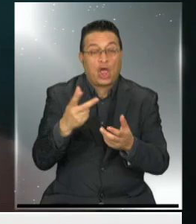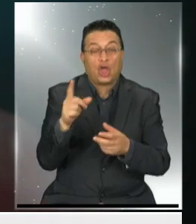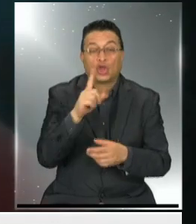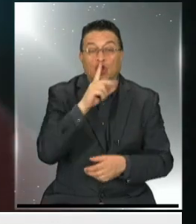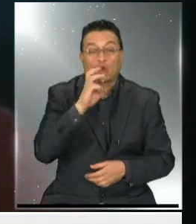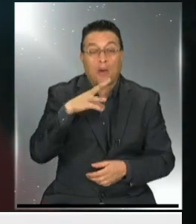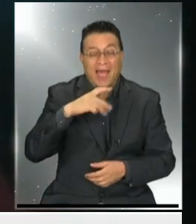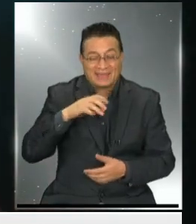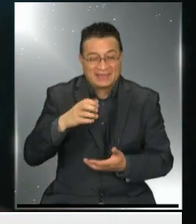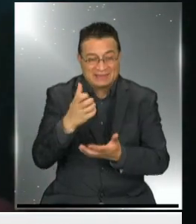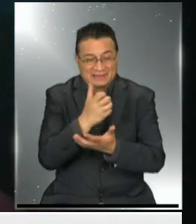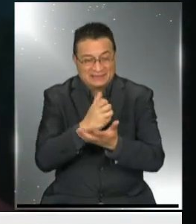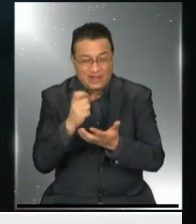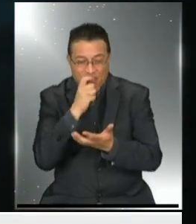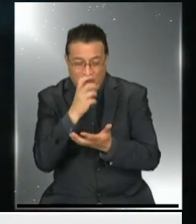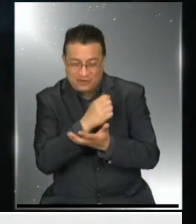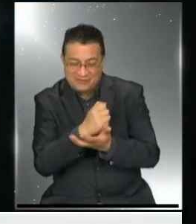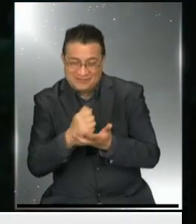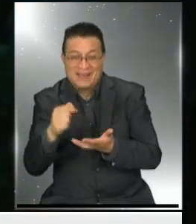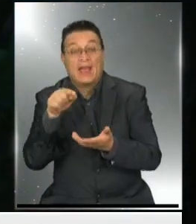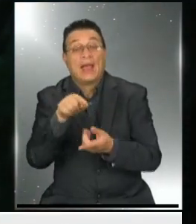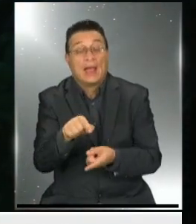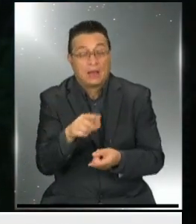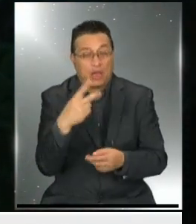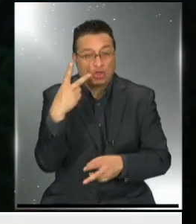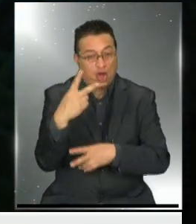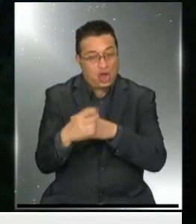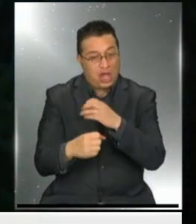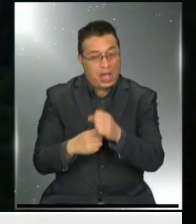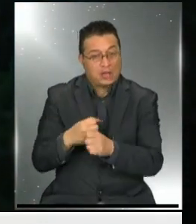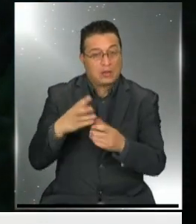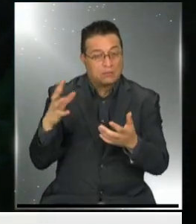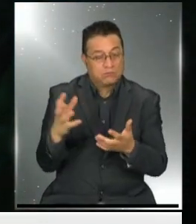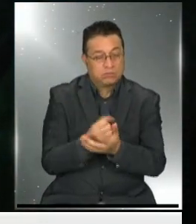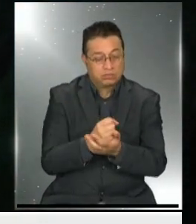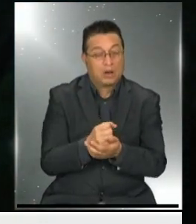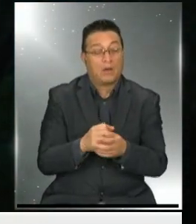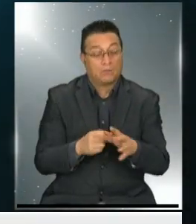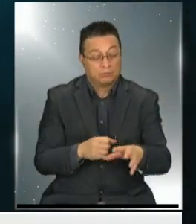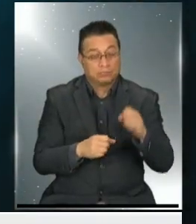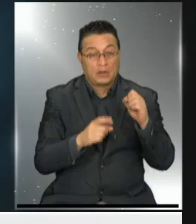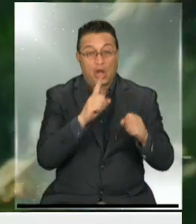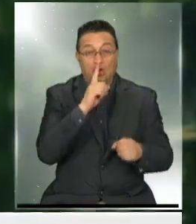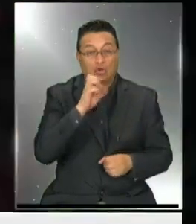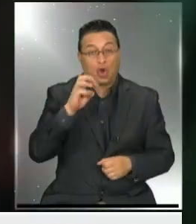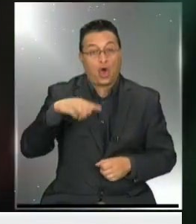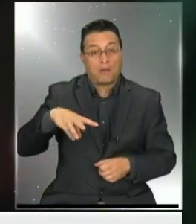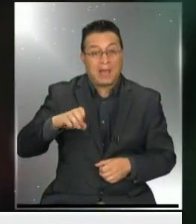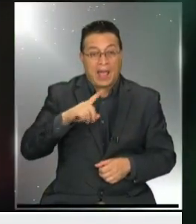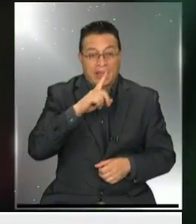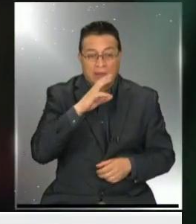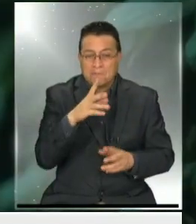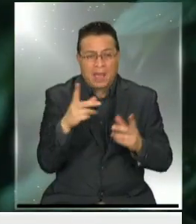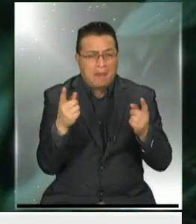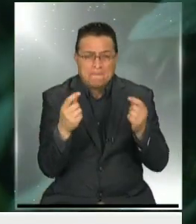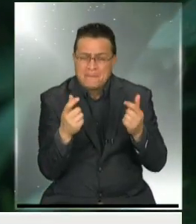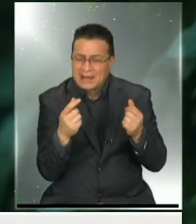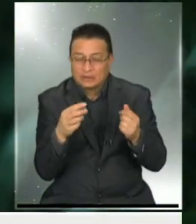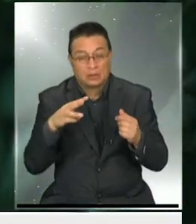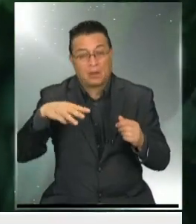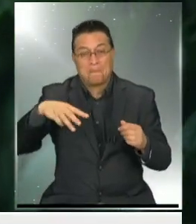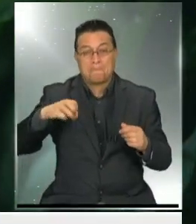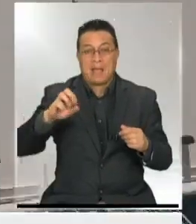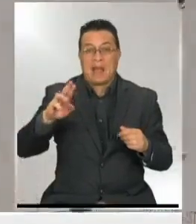lograron algo que hasta el momento no se había podido hacer. Después de dos años lograron cosechar tomates en lo más parecido a Marte. Ellos